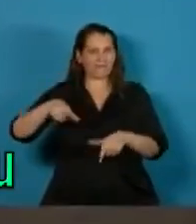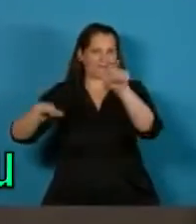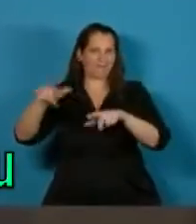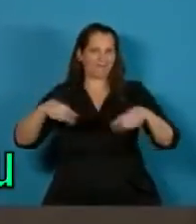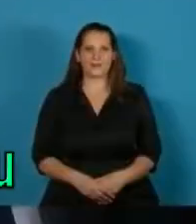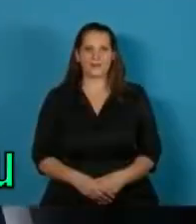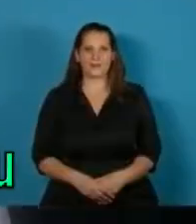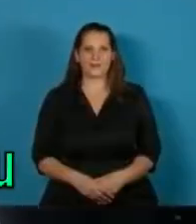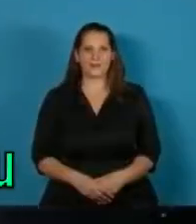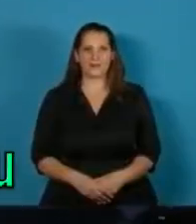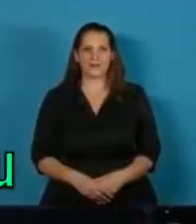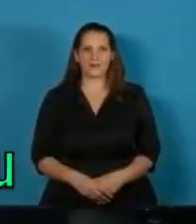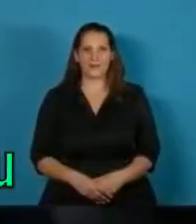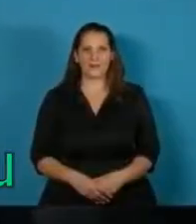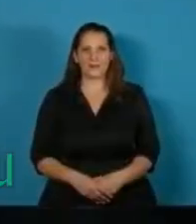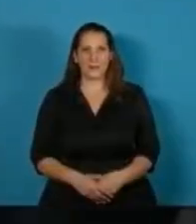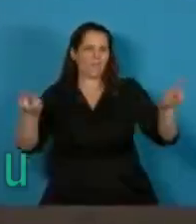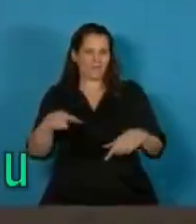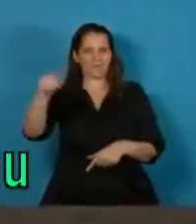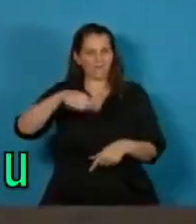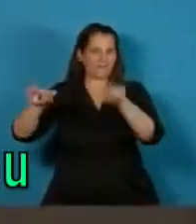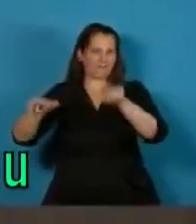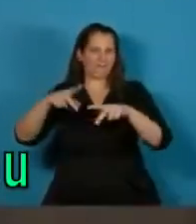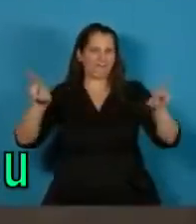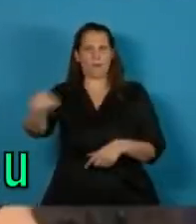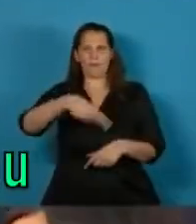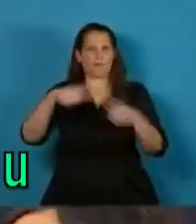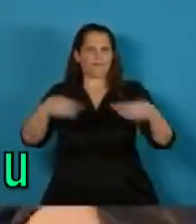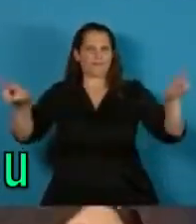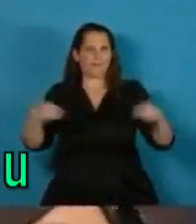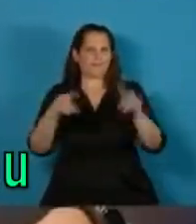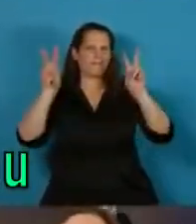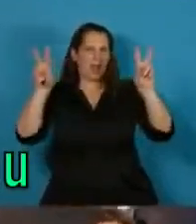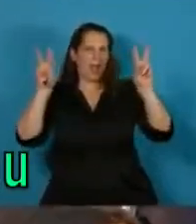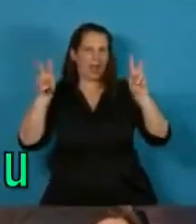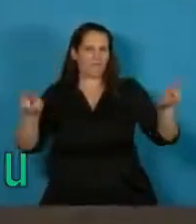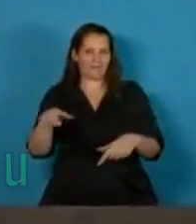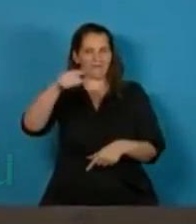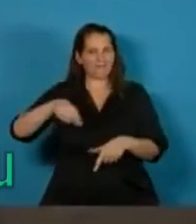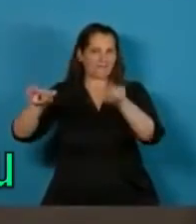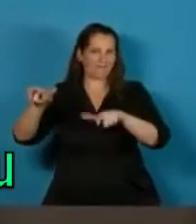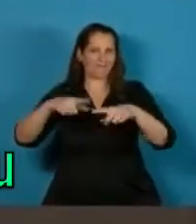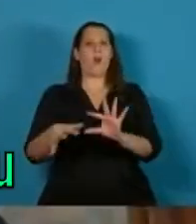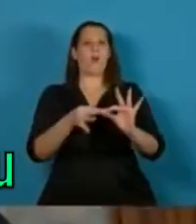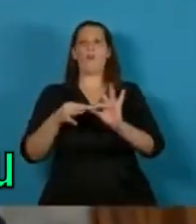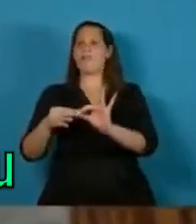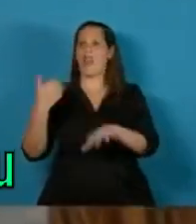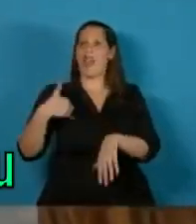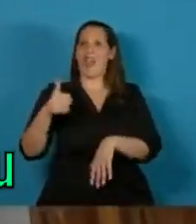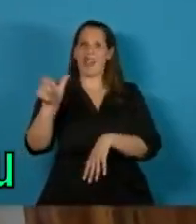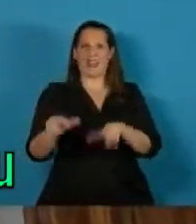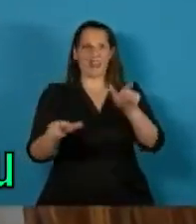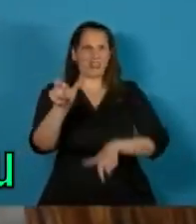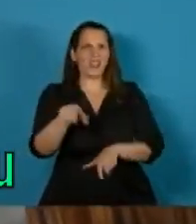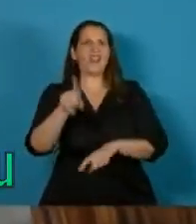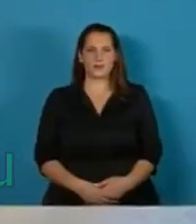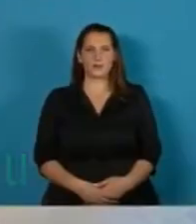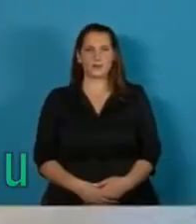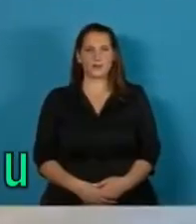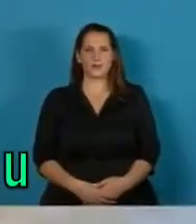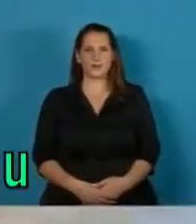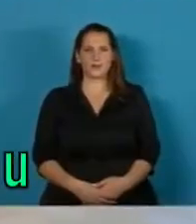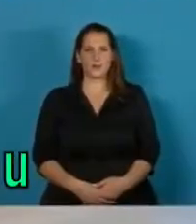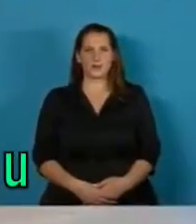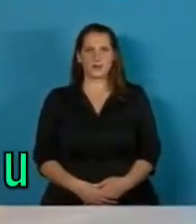Fue por Mau, todo fue por Mau Fue por Mau, fue culpa del Mau Fue por Mau, todo fue por Mau